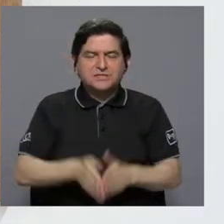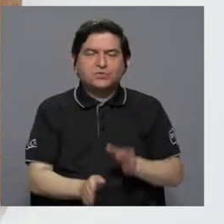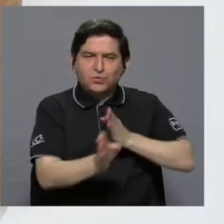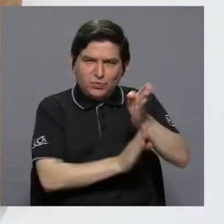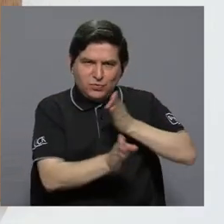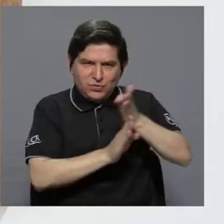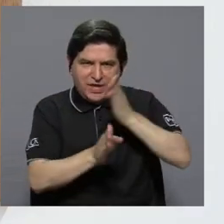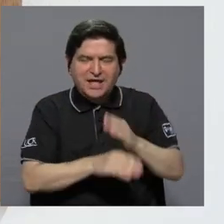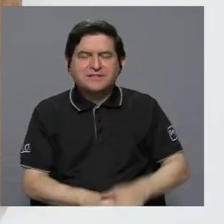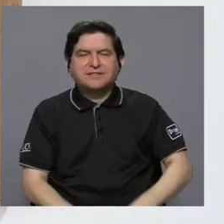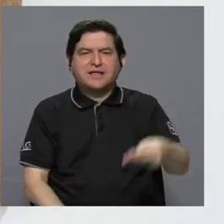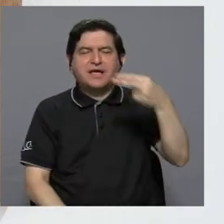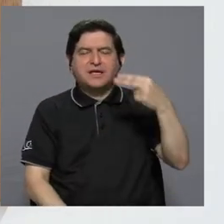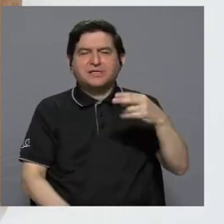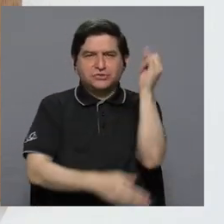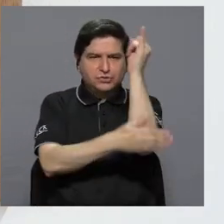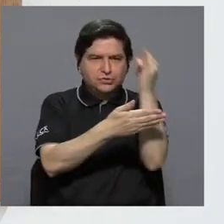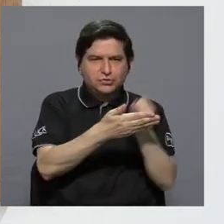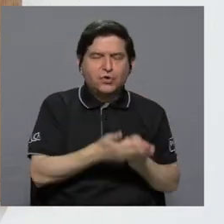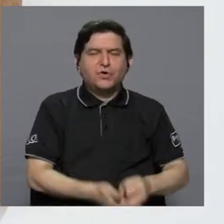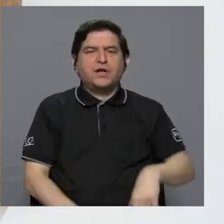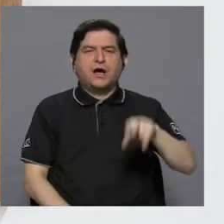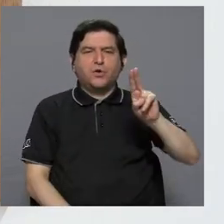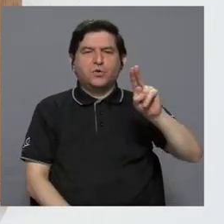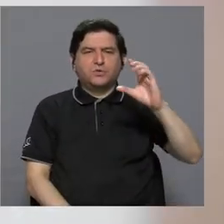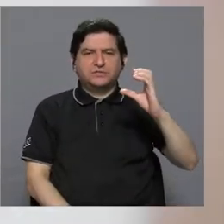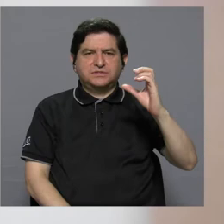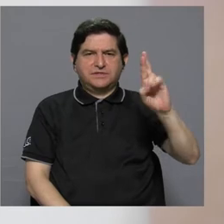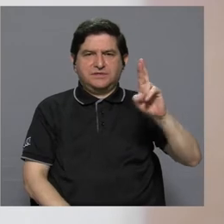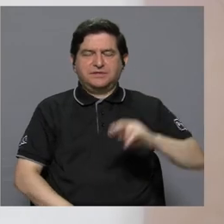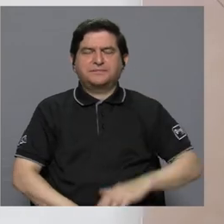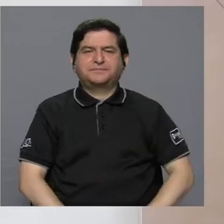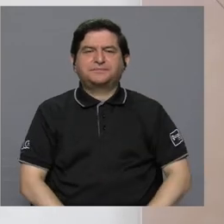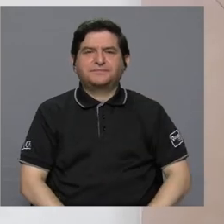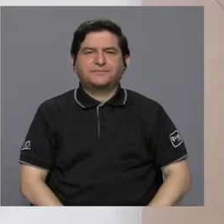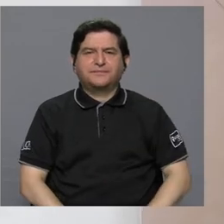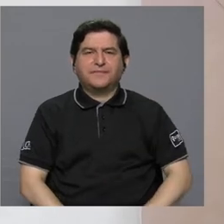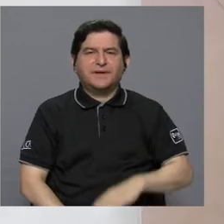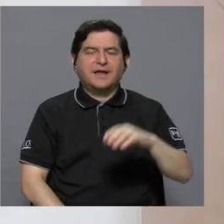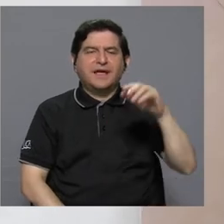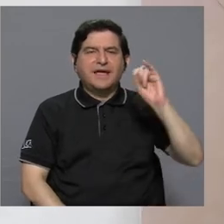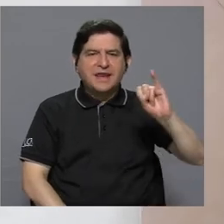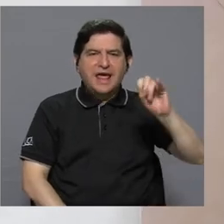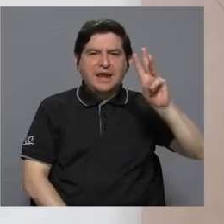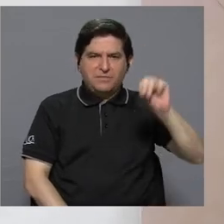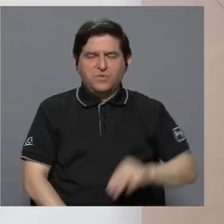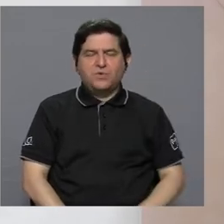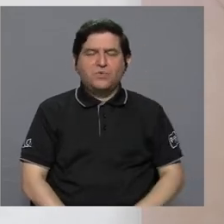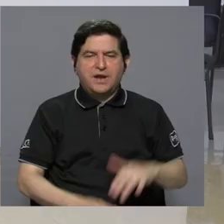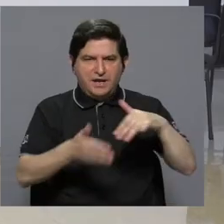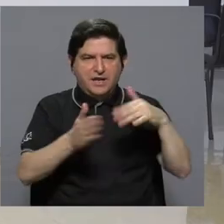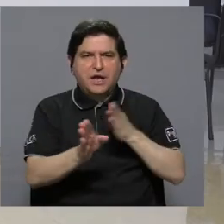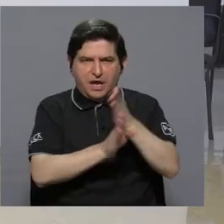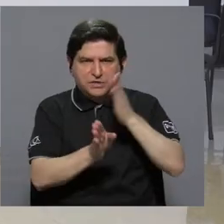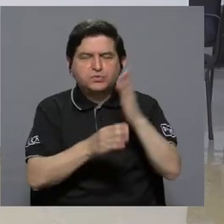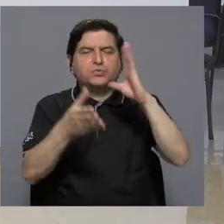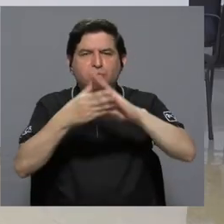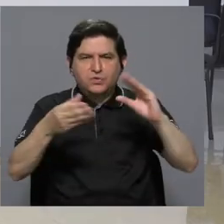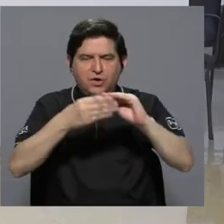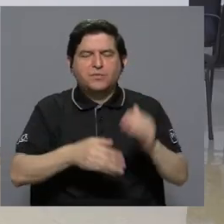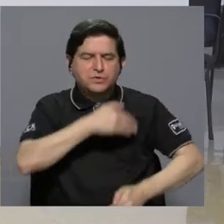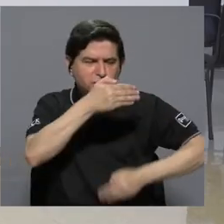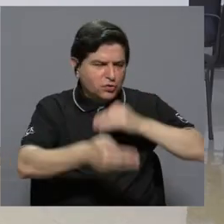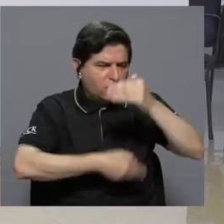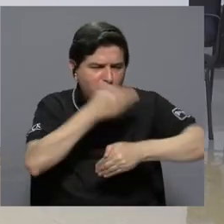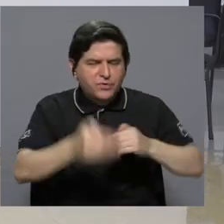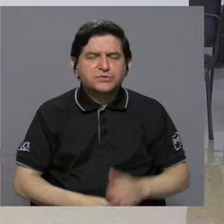la carrera de Historia del Arte de la Universidad de Costa Rica. Irene Müller, estudiante de la carrera, comentó sobre el